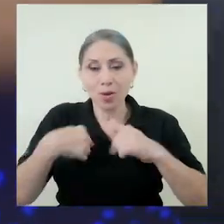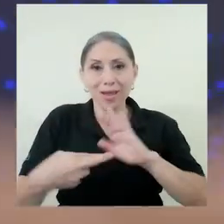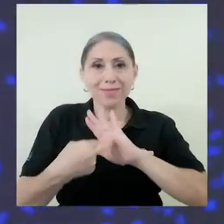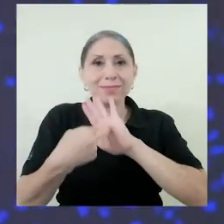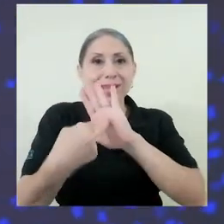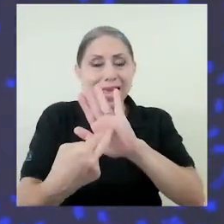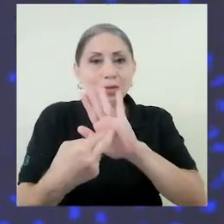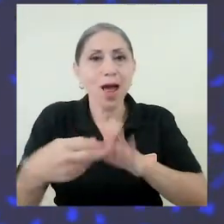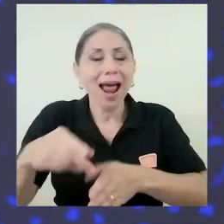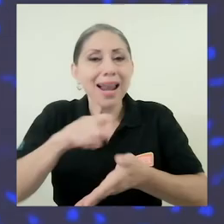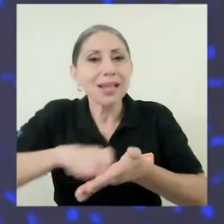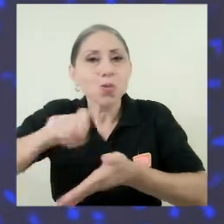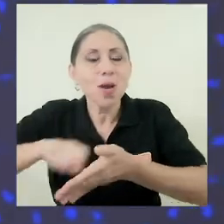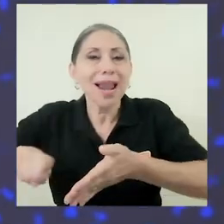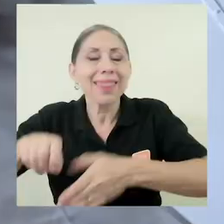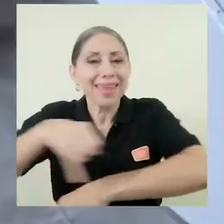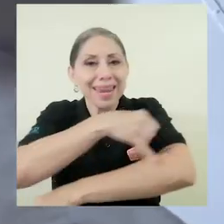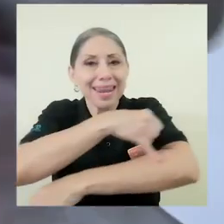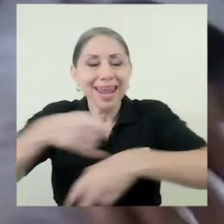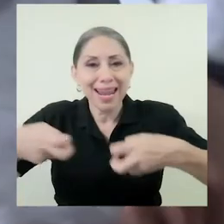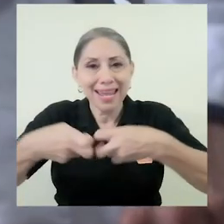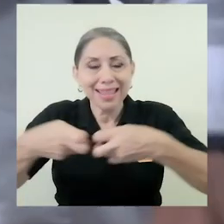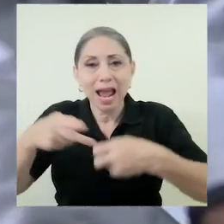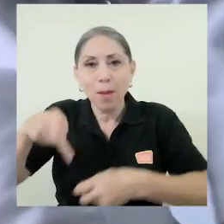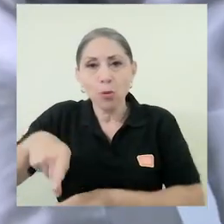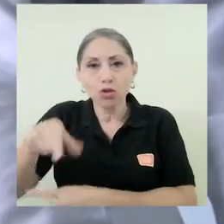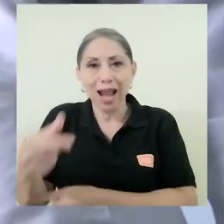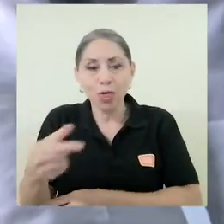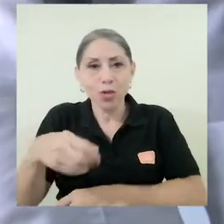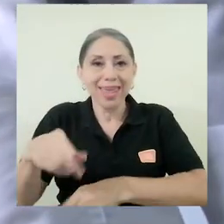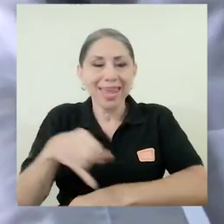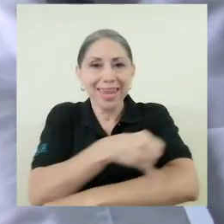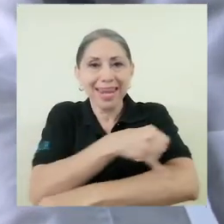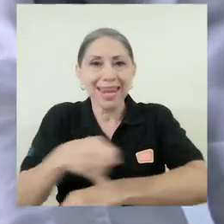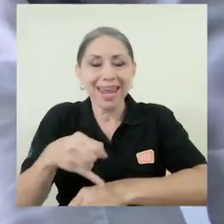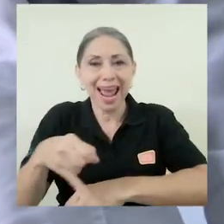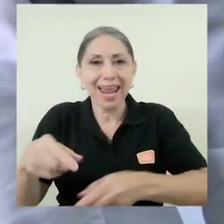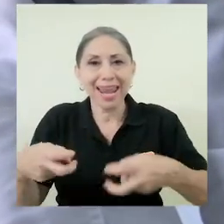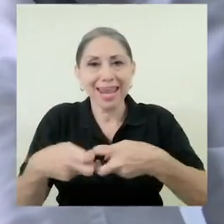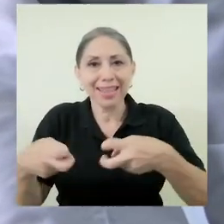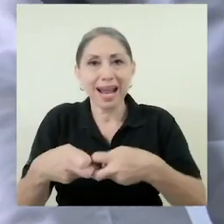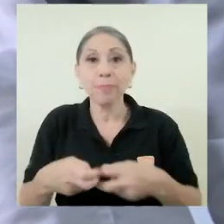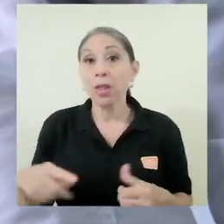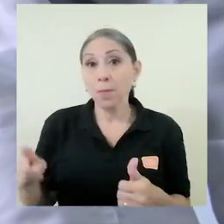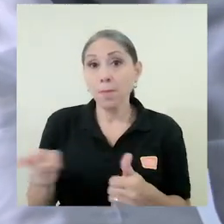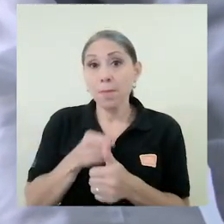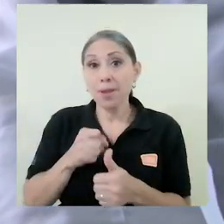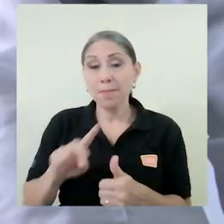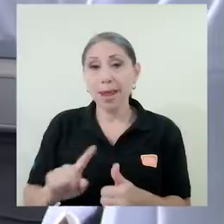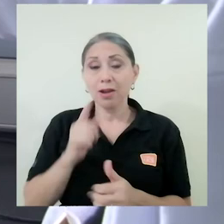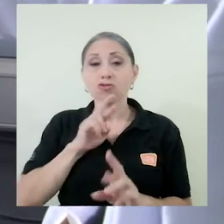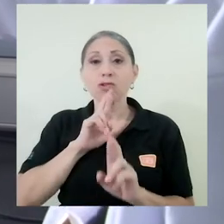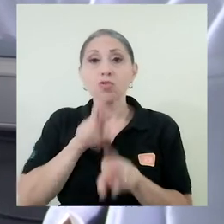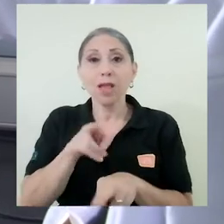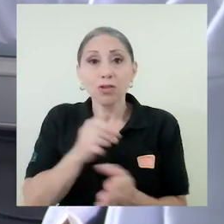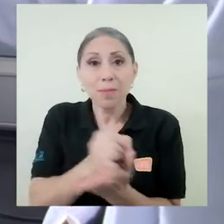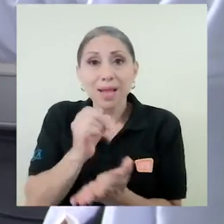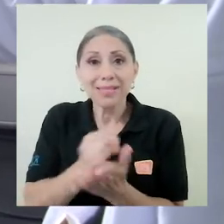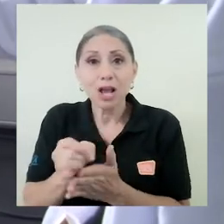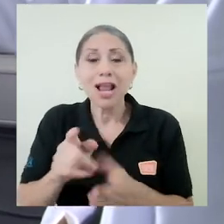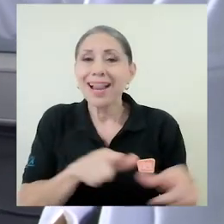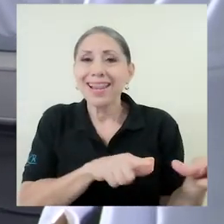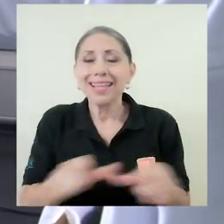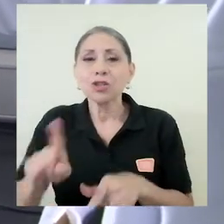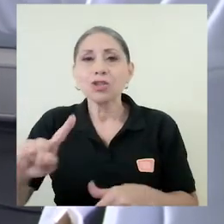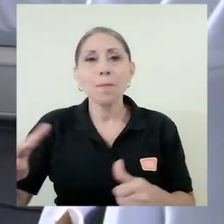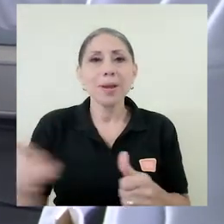represento al PRIESLAB de la Escuela de Ingeniería Eléctrica y del Posgrado de Ingeniería Eléctrica. Los primeros resultados de esta investigación estarían para el